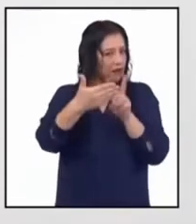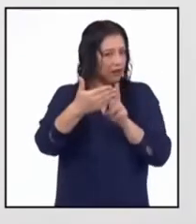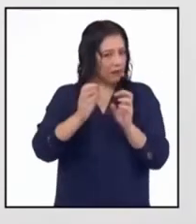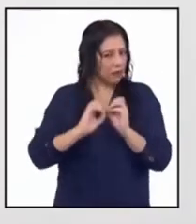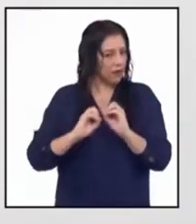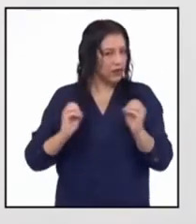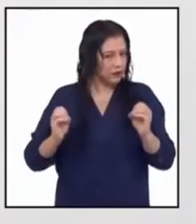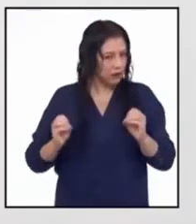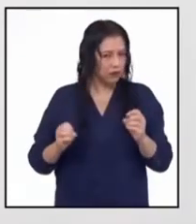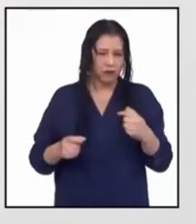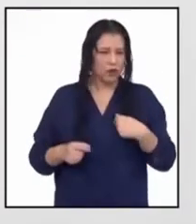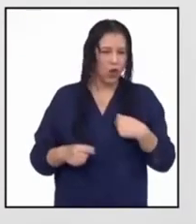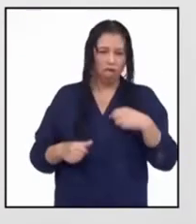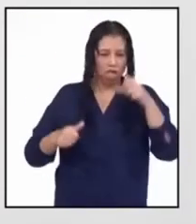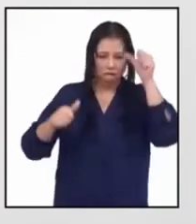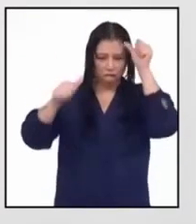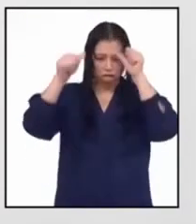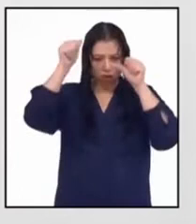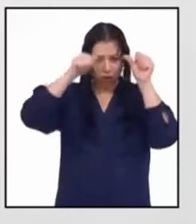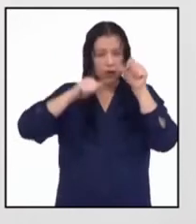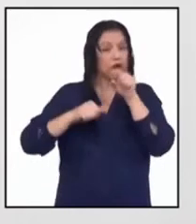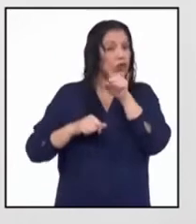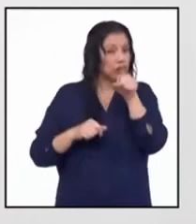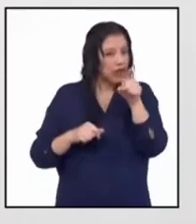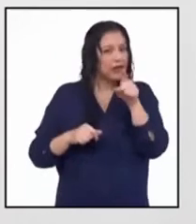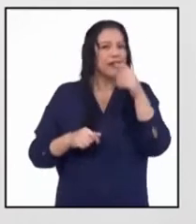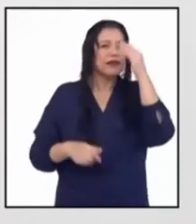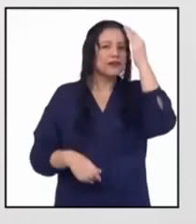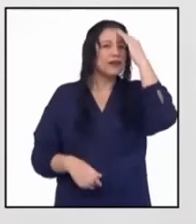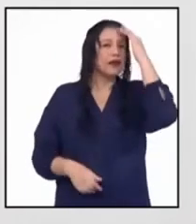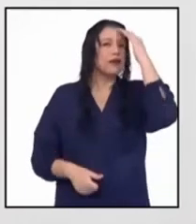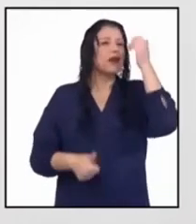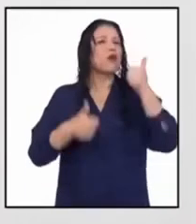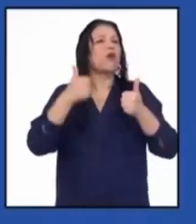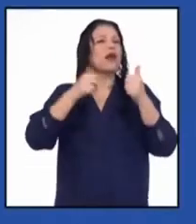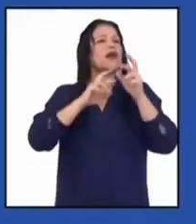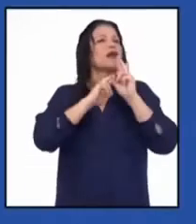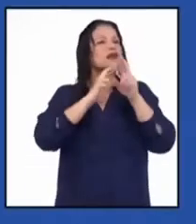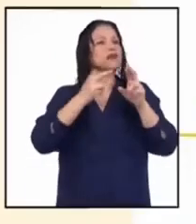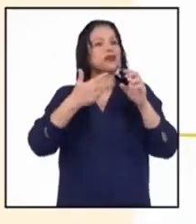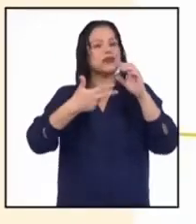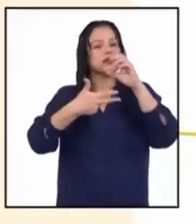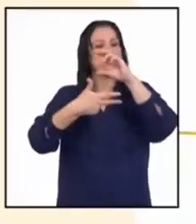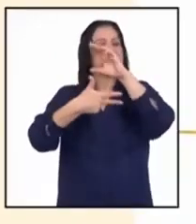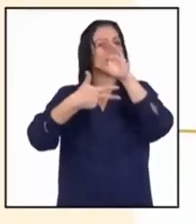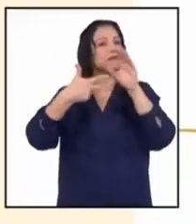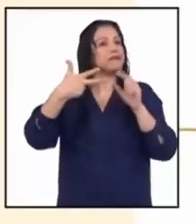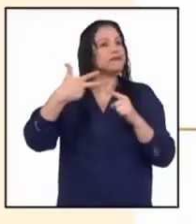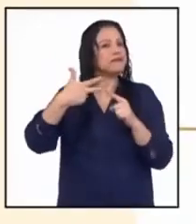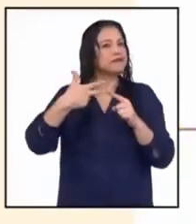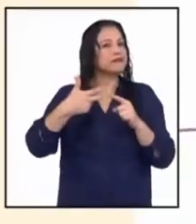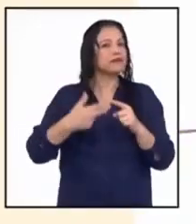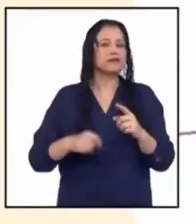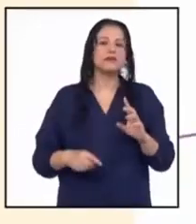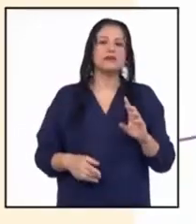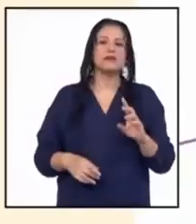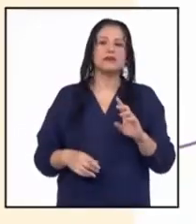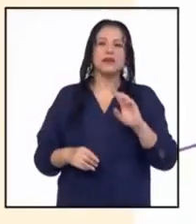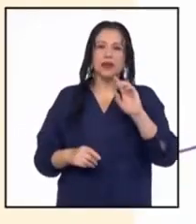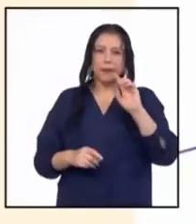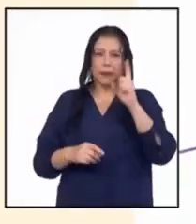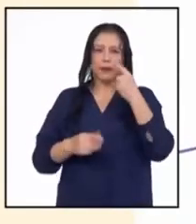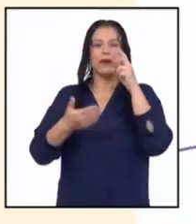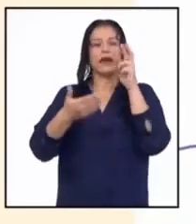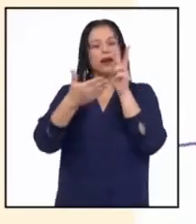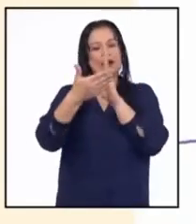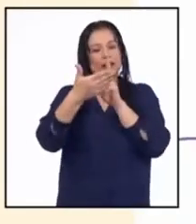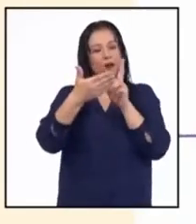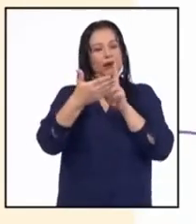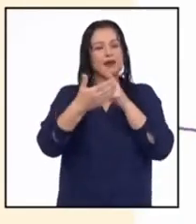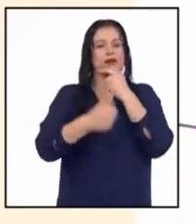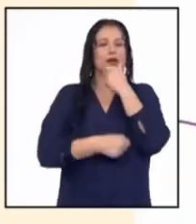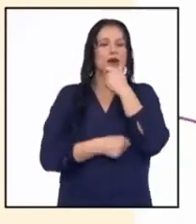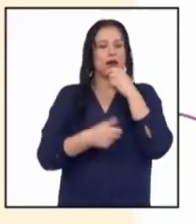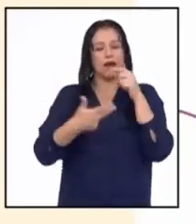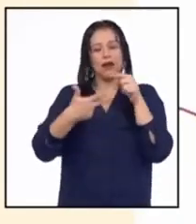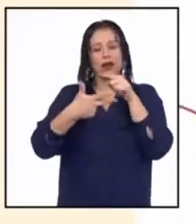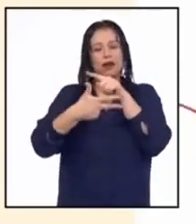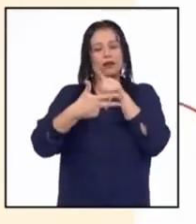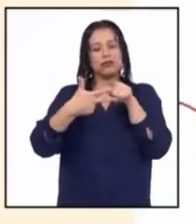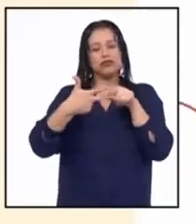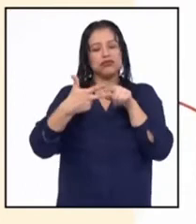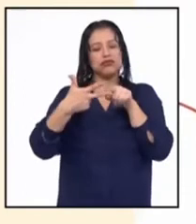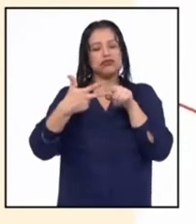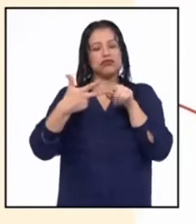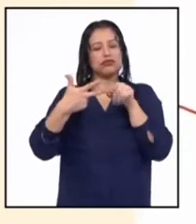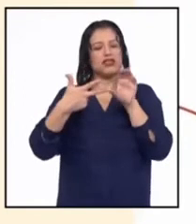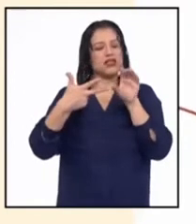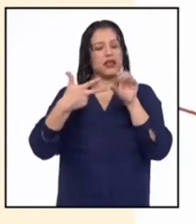No tengo dudas de que sabrán cuál es la respuesta correcta. Luego de una primera revisión, creo que voy a eliminar la